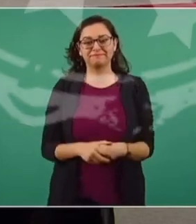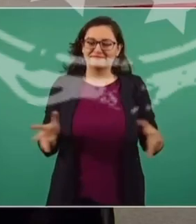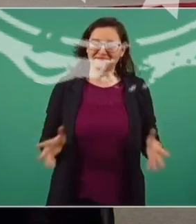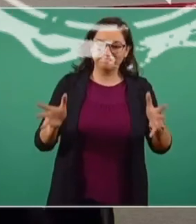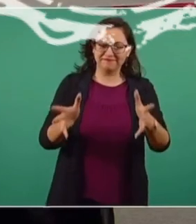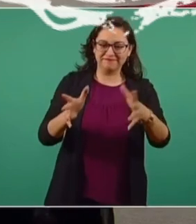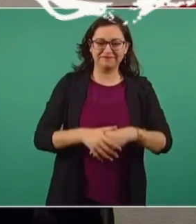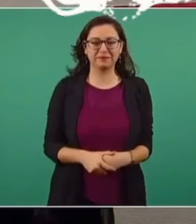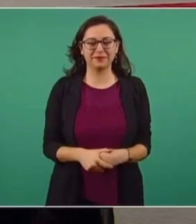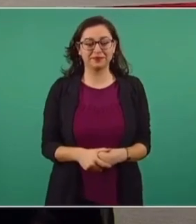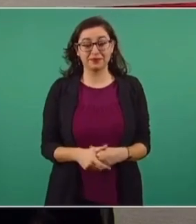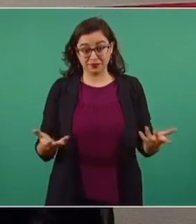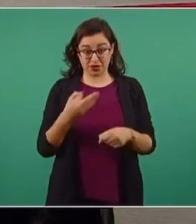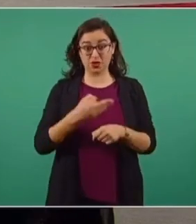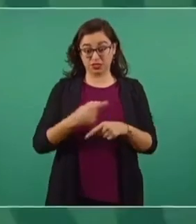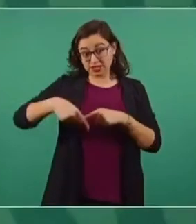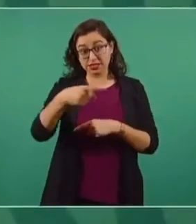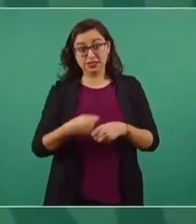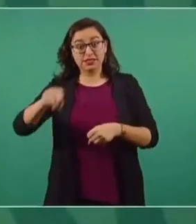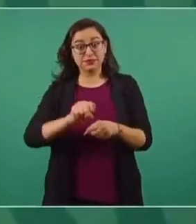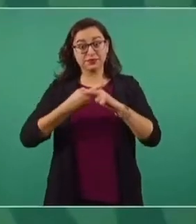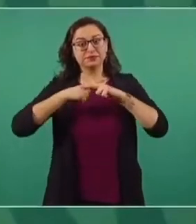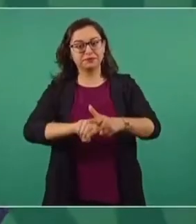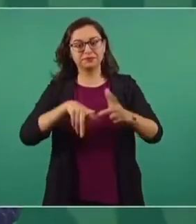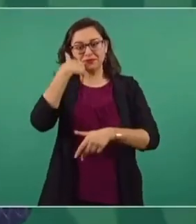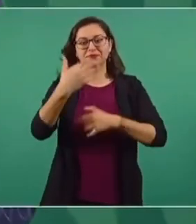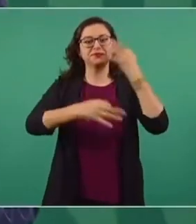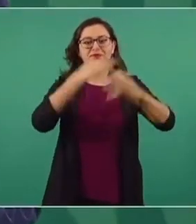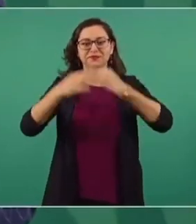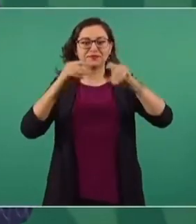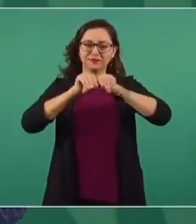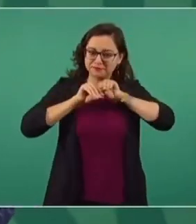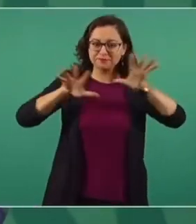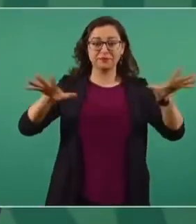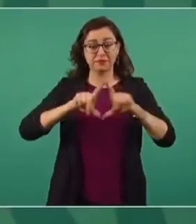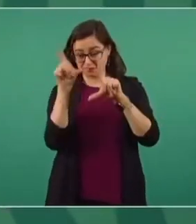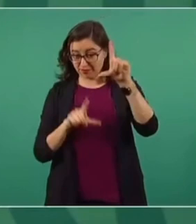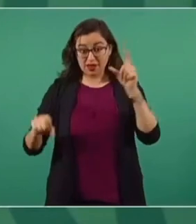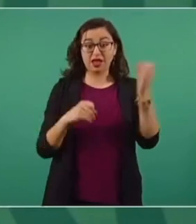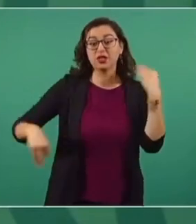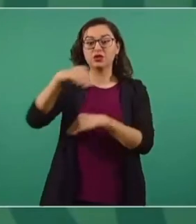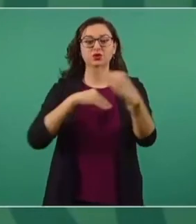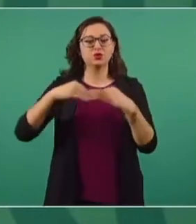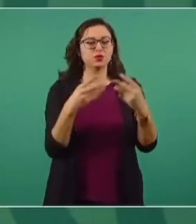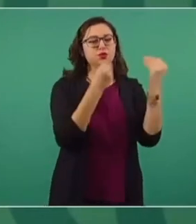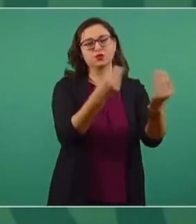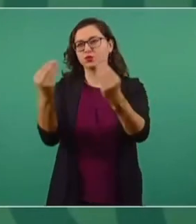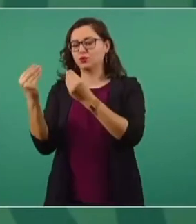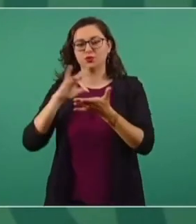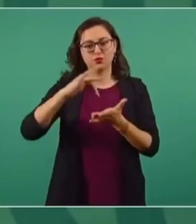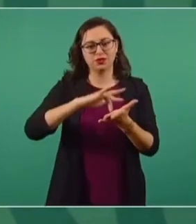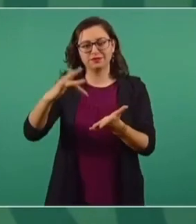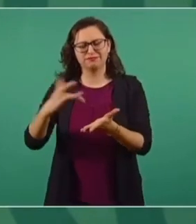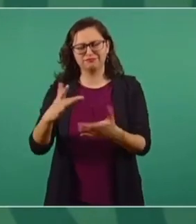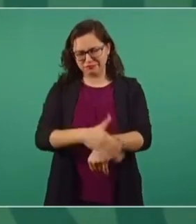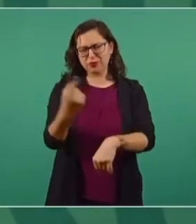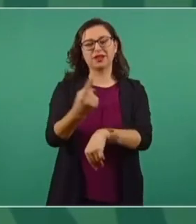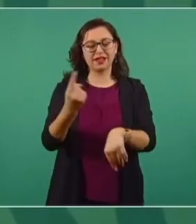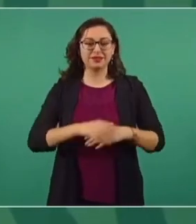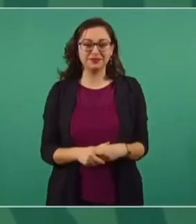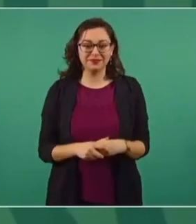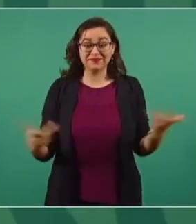Pues enviar un mensaje a todo el pueblo de México de agradecimiento por la jornada del día de ayer.